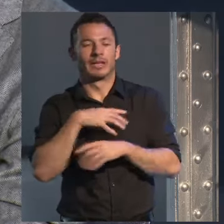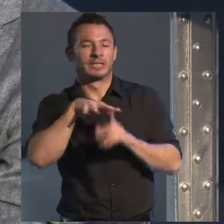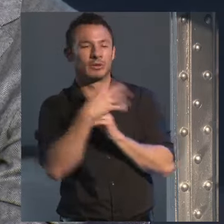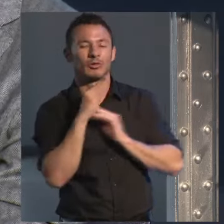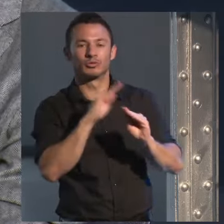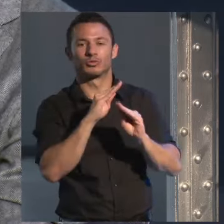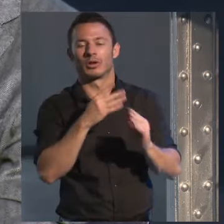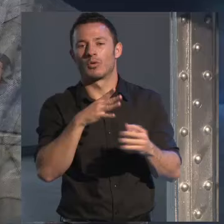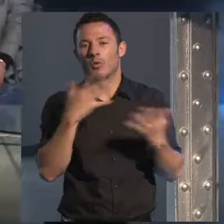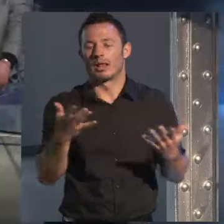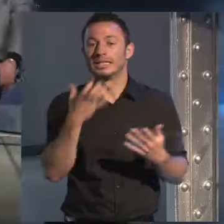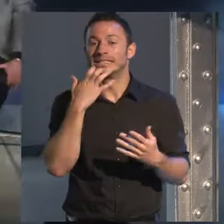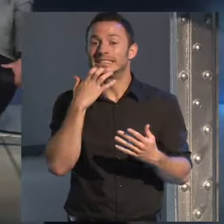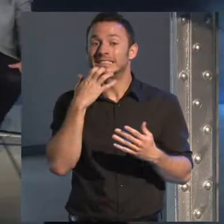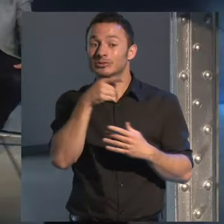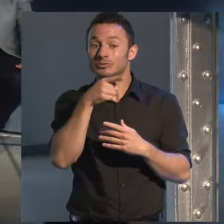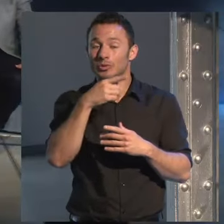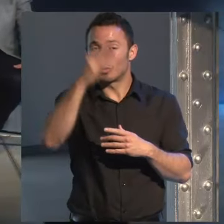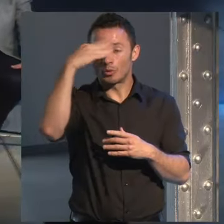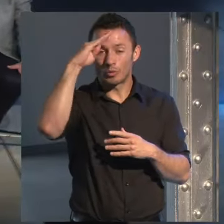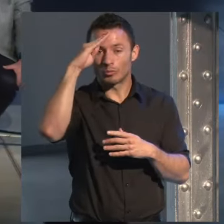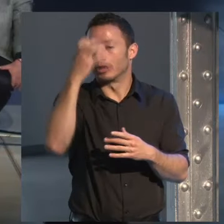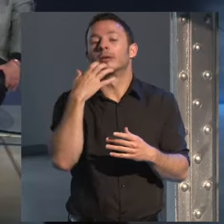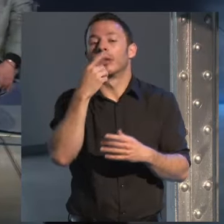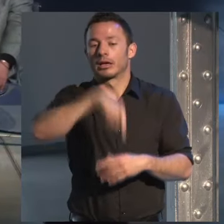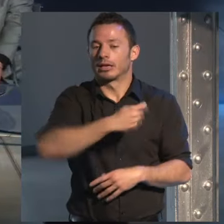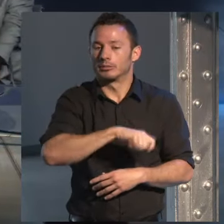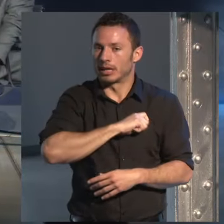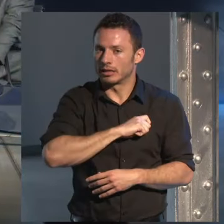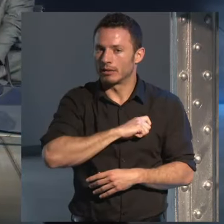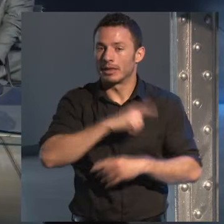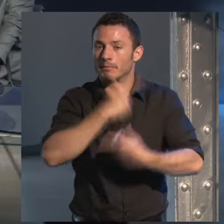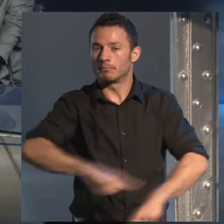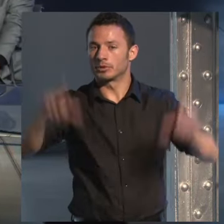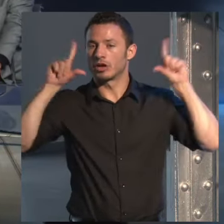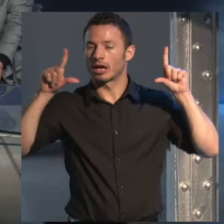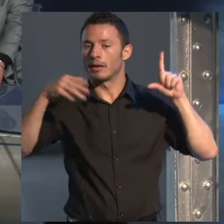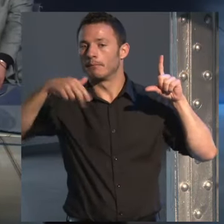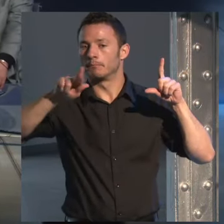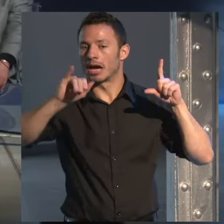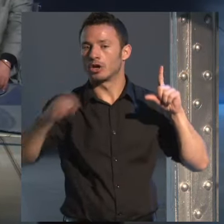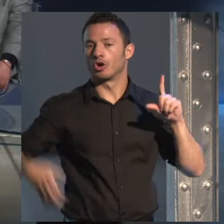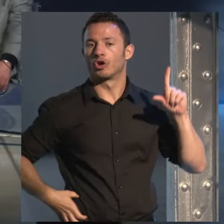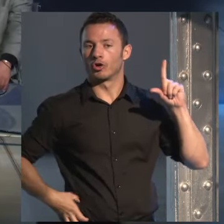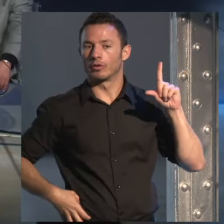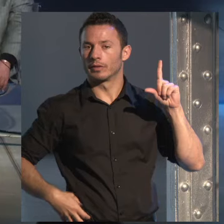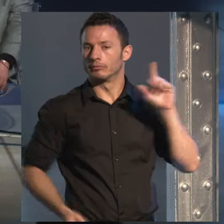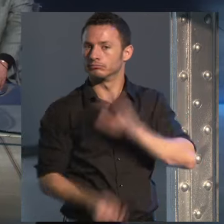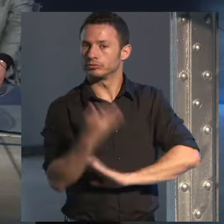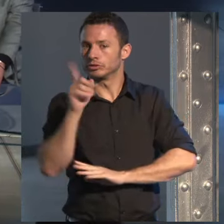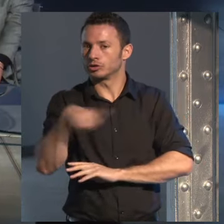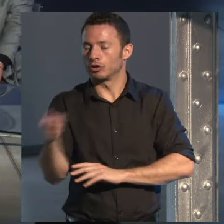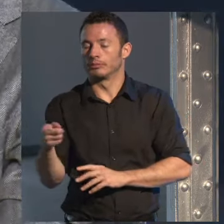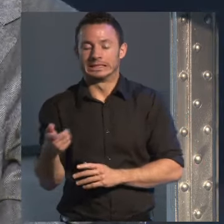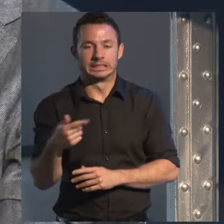sentido ¿tú crees que Mario Conde existiría si tú hubieras estado viviendo en España por ejemplo? no yo ya llevo un mes fuera de Cuba y